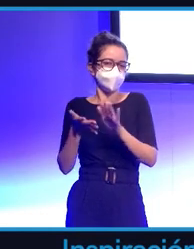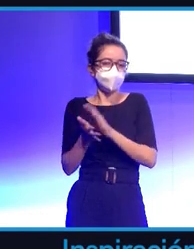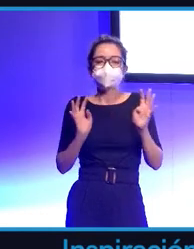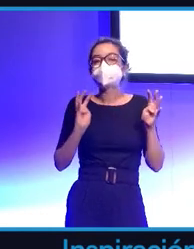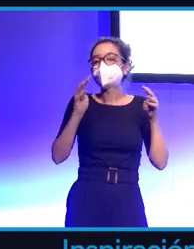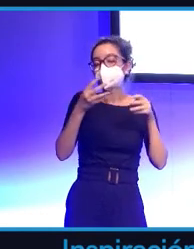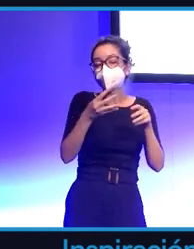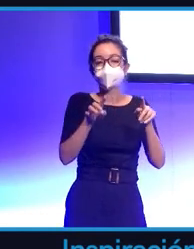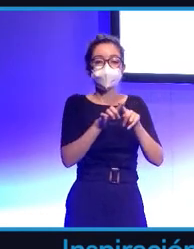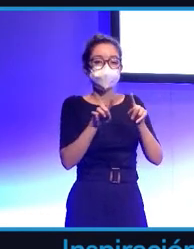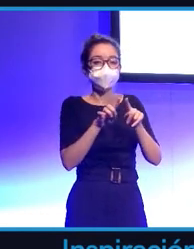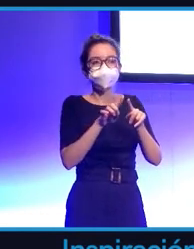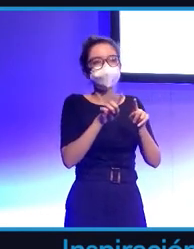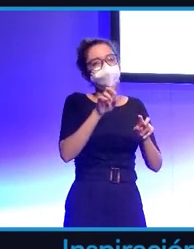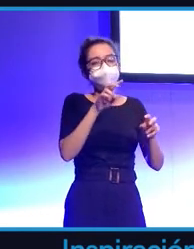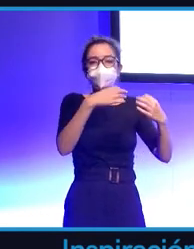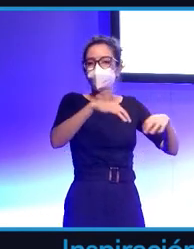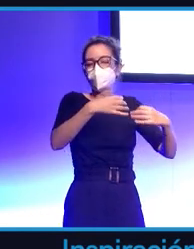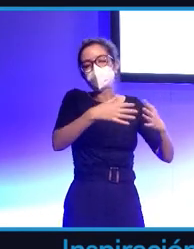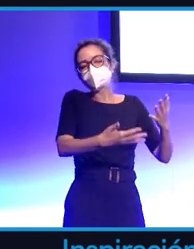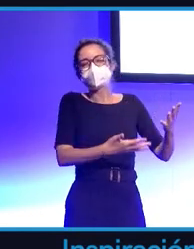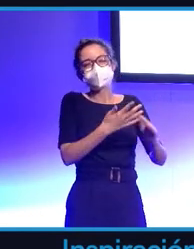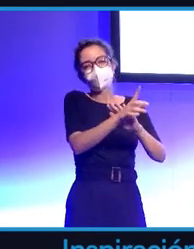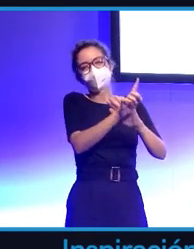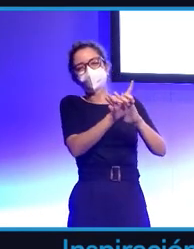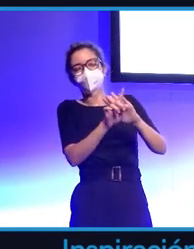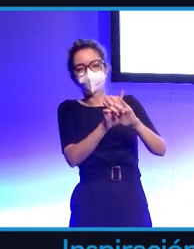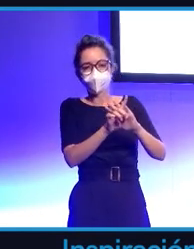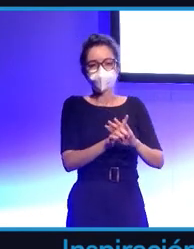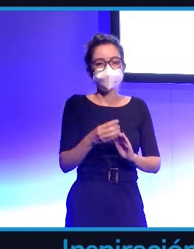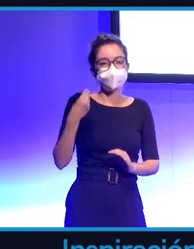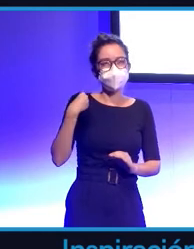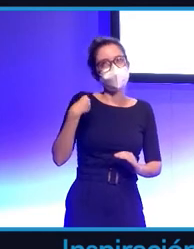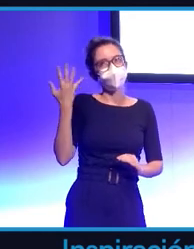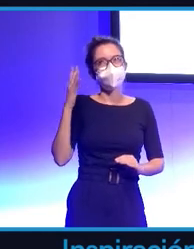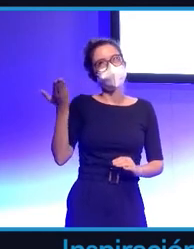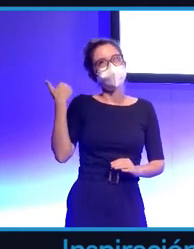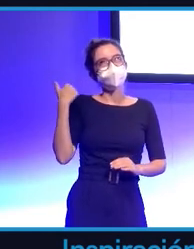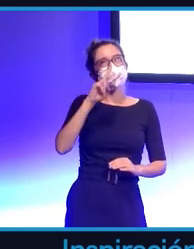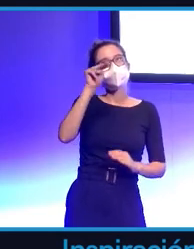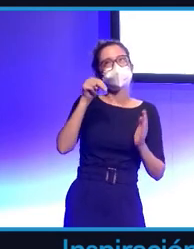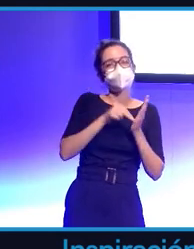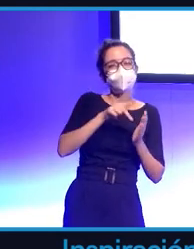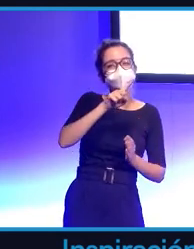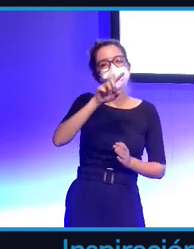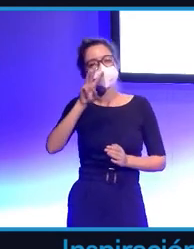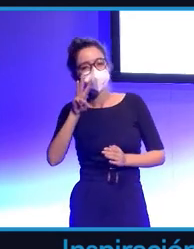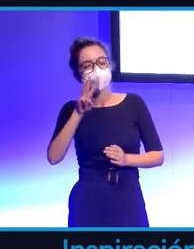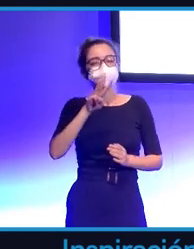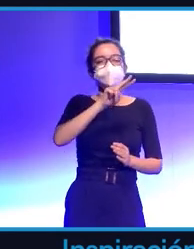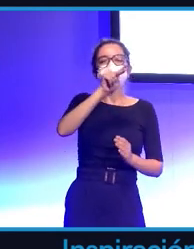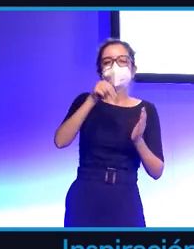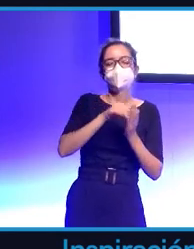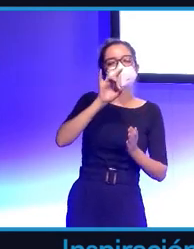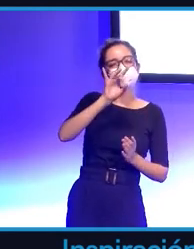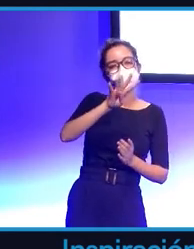hasta ahora. Y ahí es cuando, de hecho, en esa época, en el año 2013, 14 y 15, es